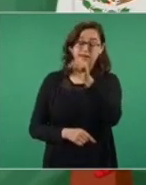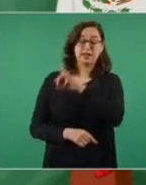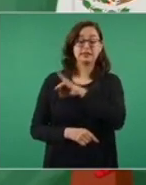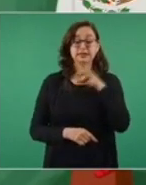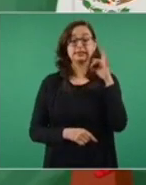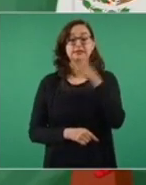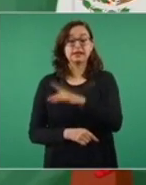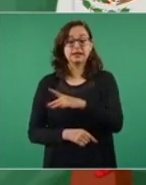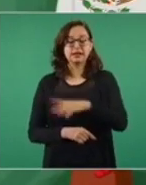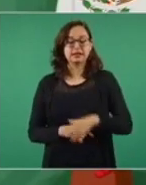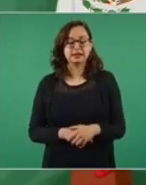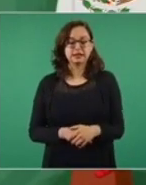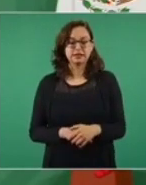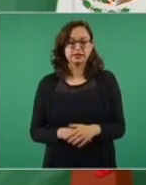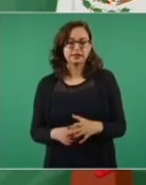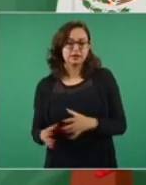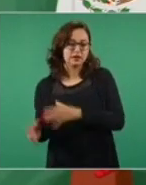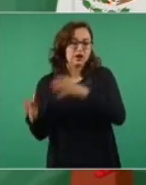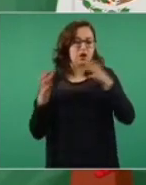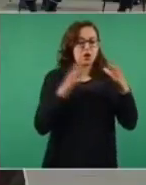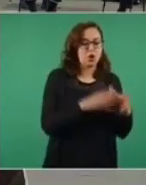violó la constitución no